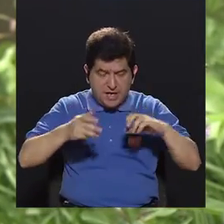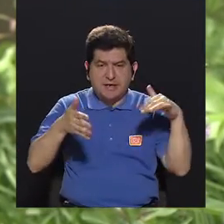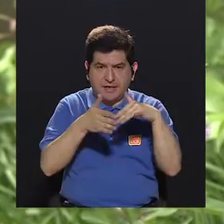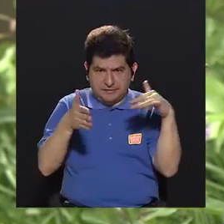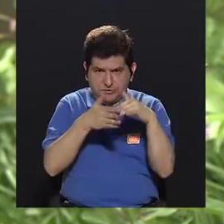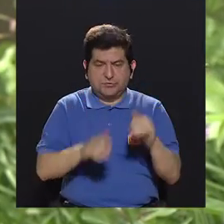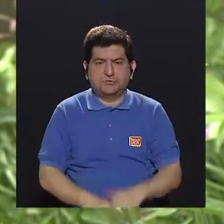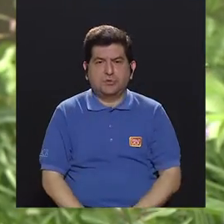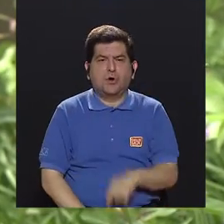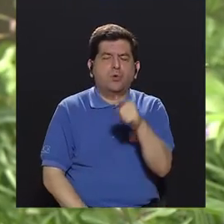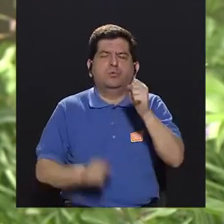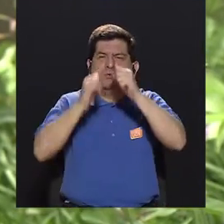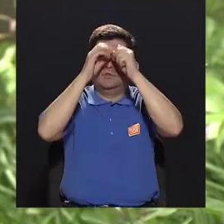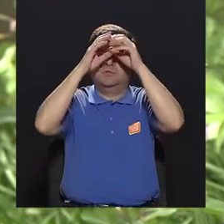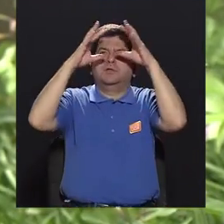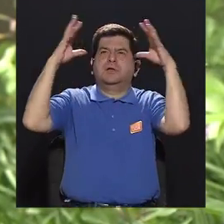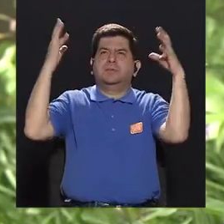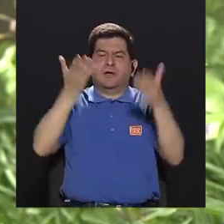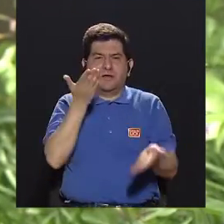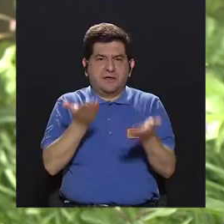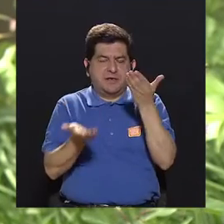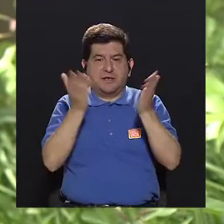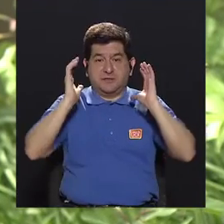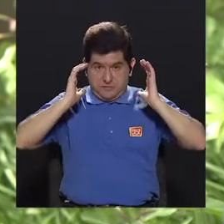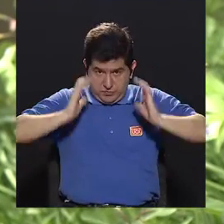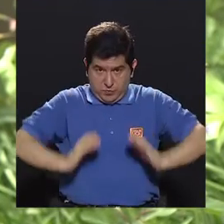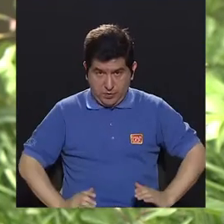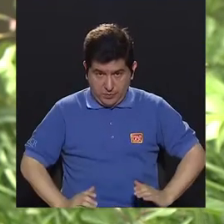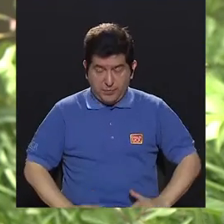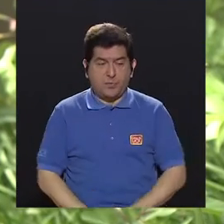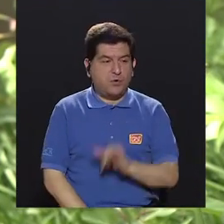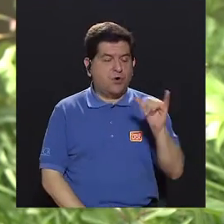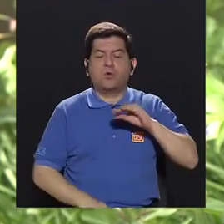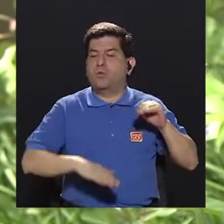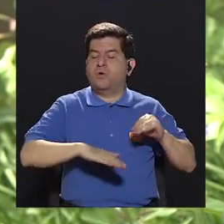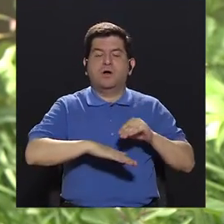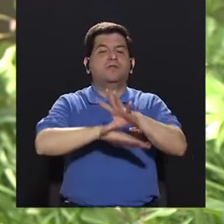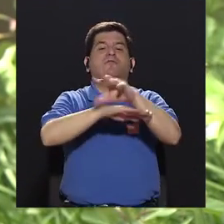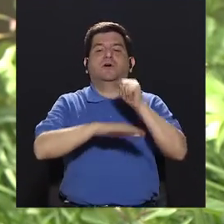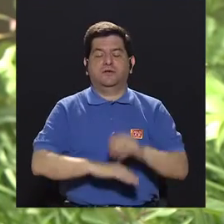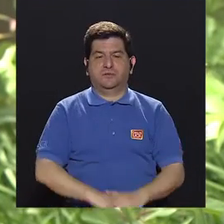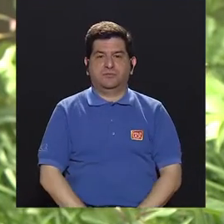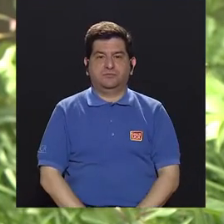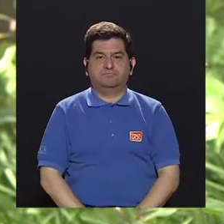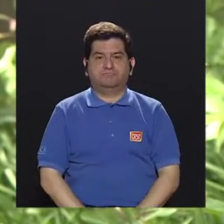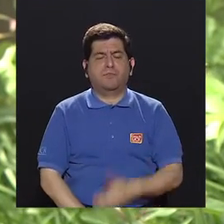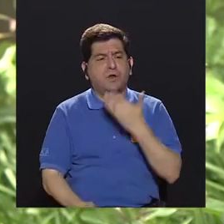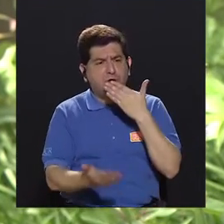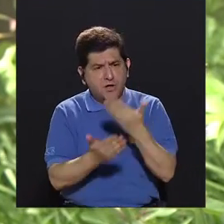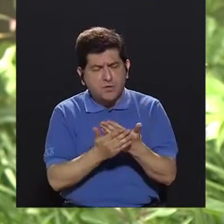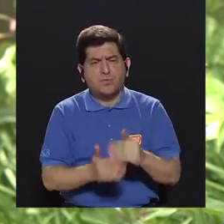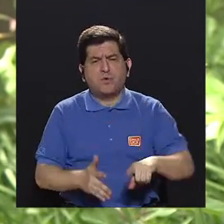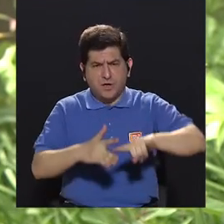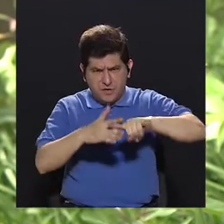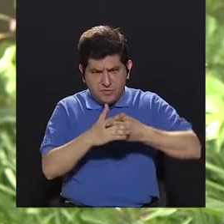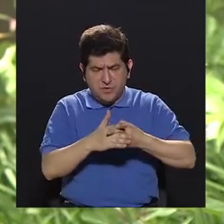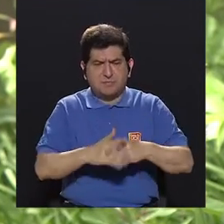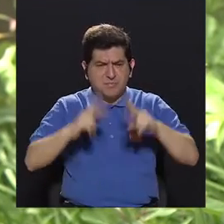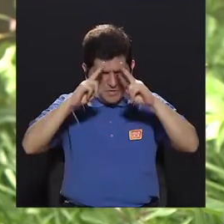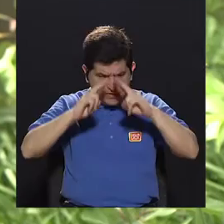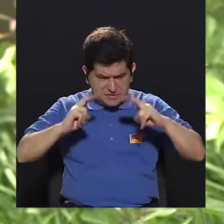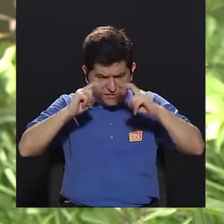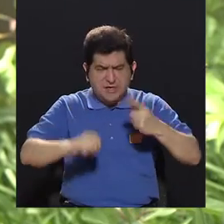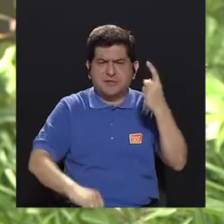podrás imaginarte lo que puede hacer en nuestro cuerpo. Es el mismo efecto. Entonces es bueno empezar a revisar